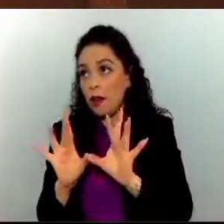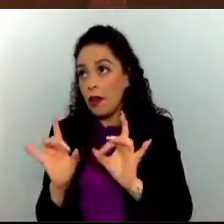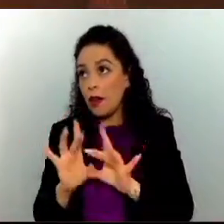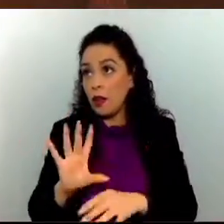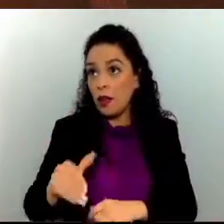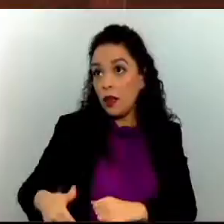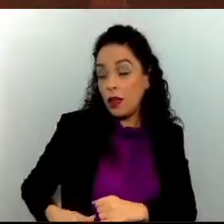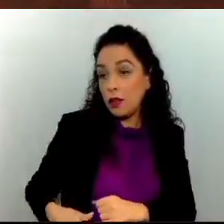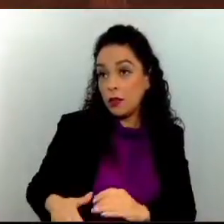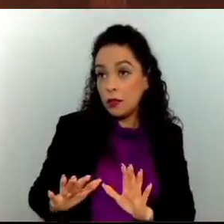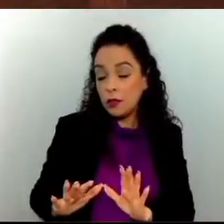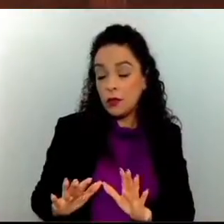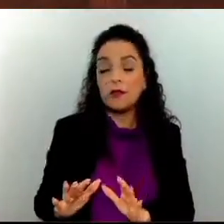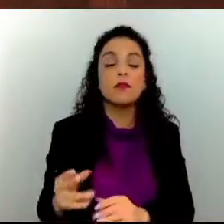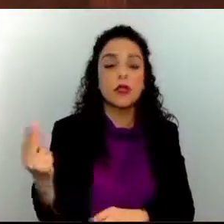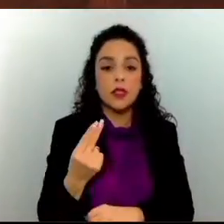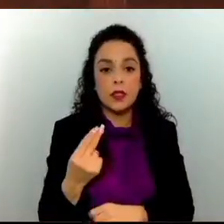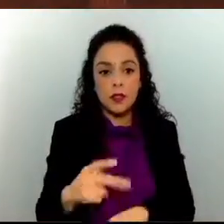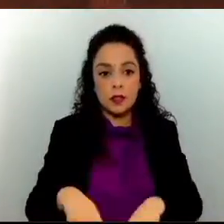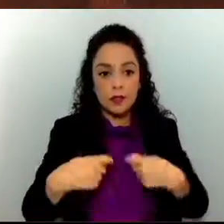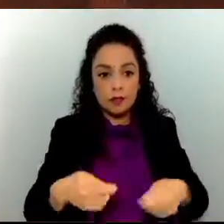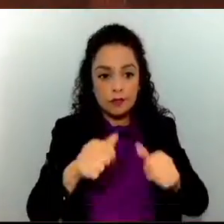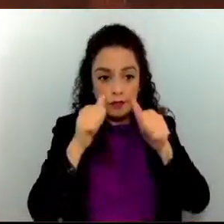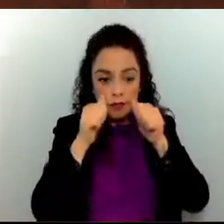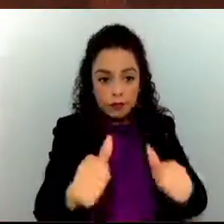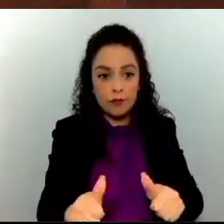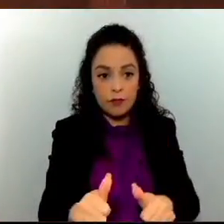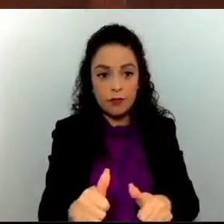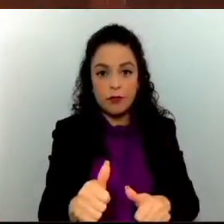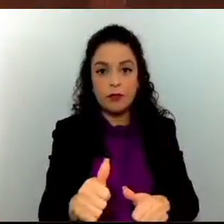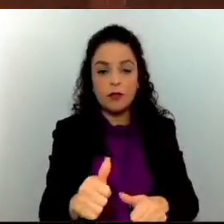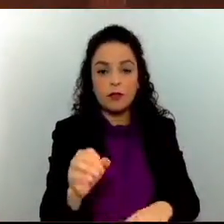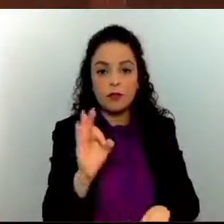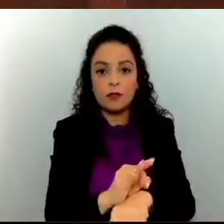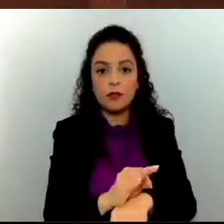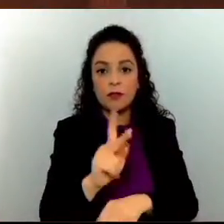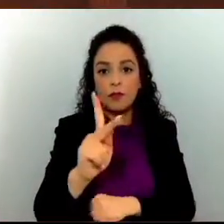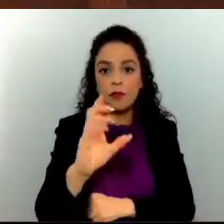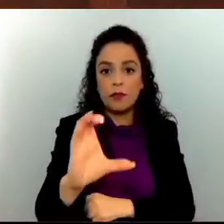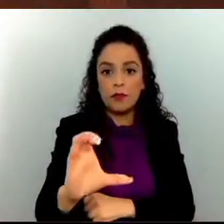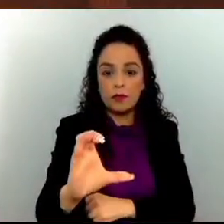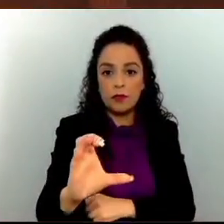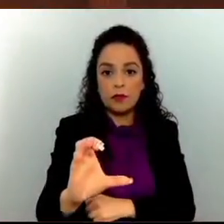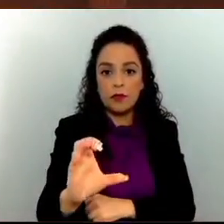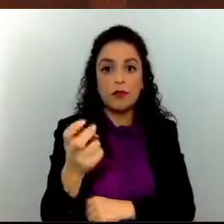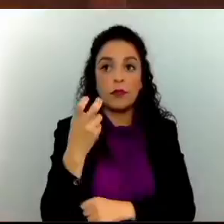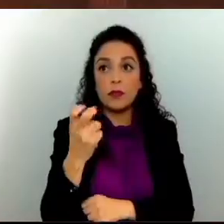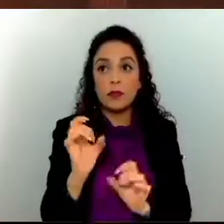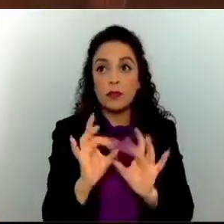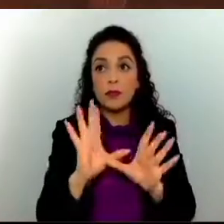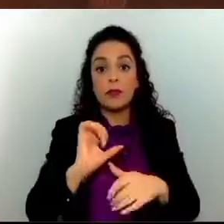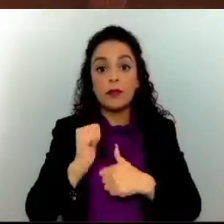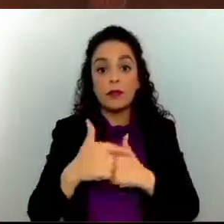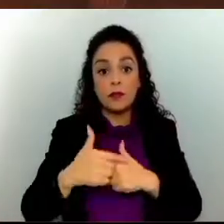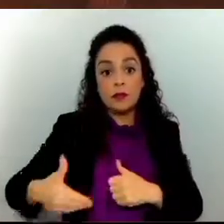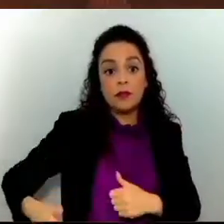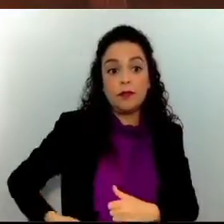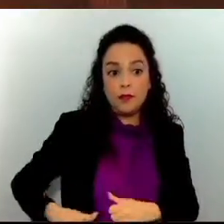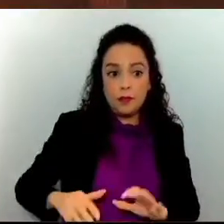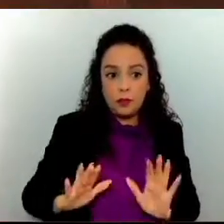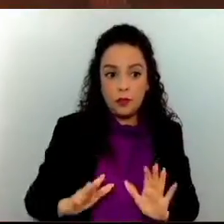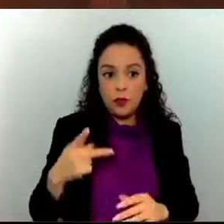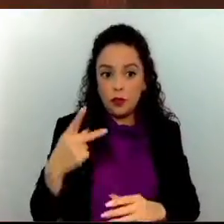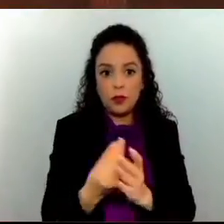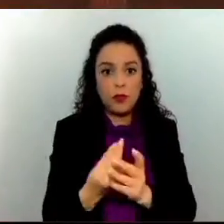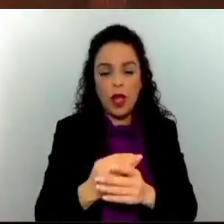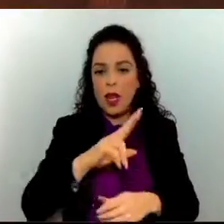y atención oportunas ante los mismos. Lo anterior, con base en